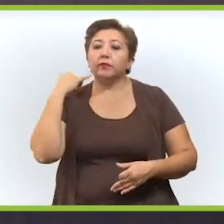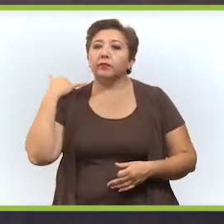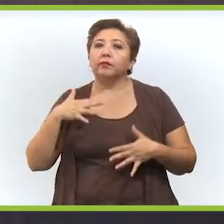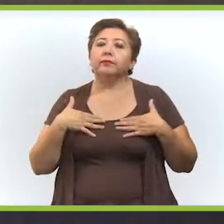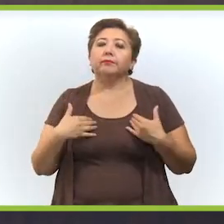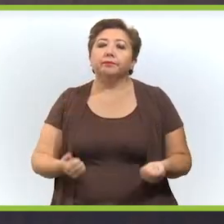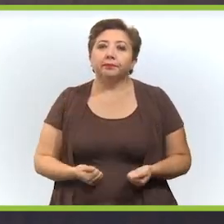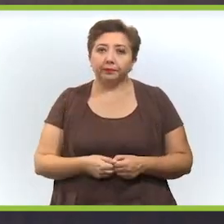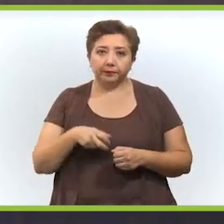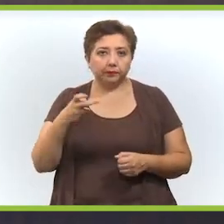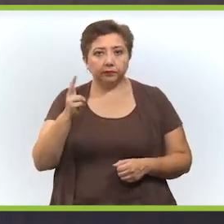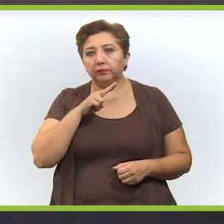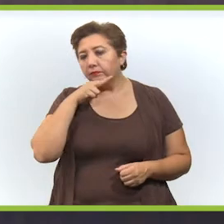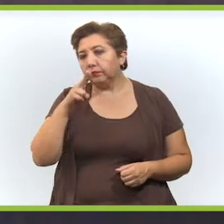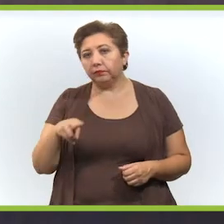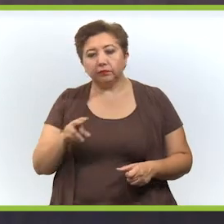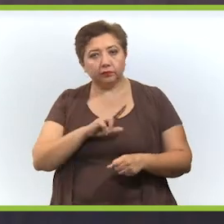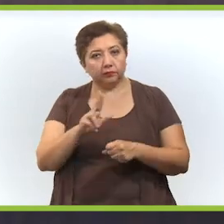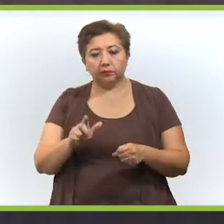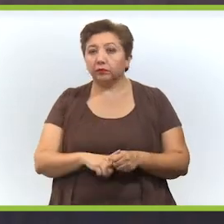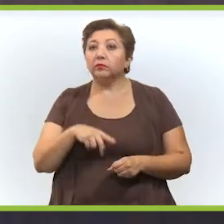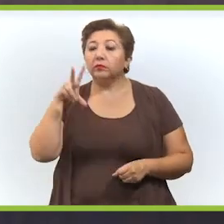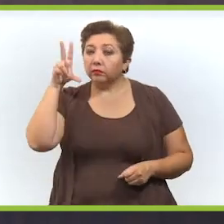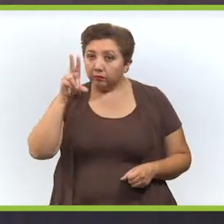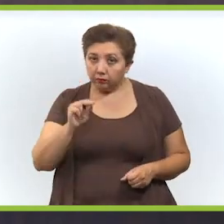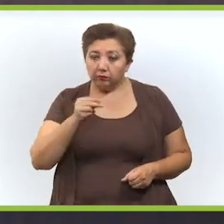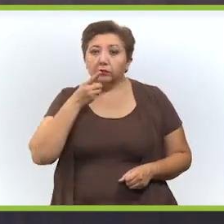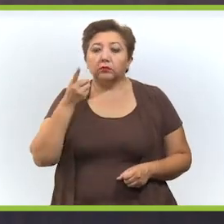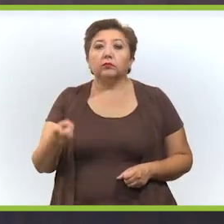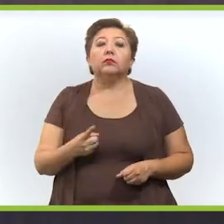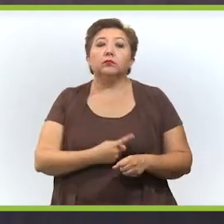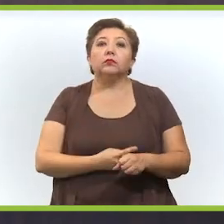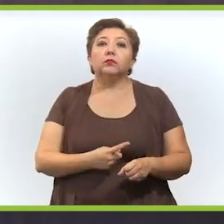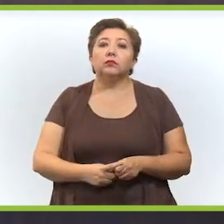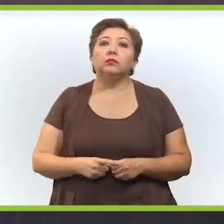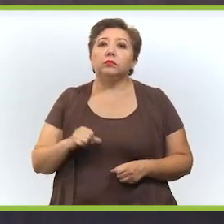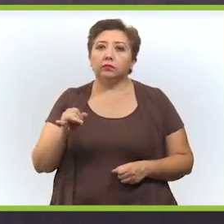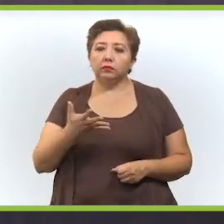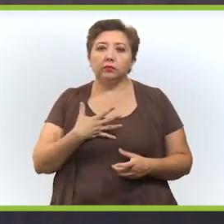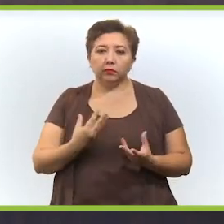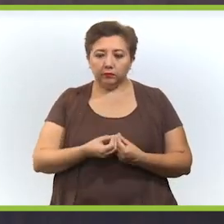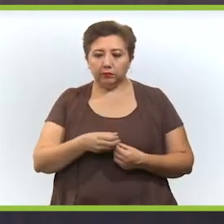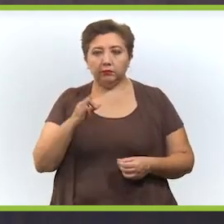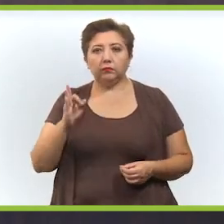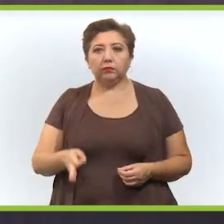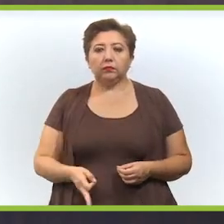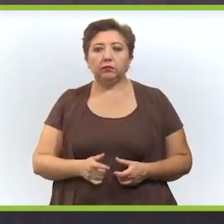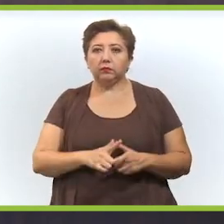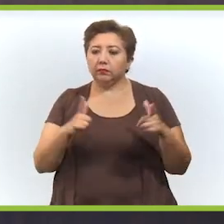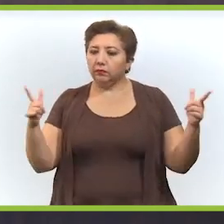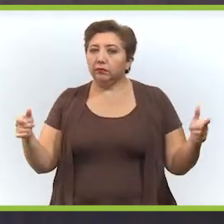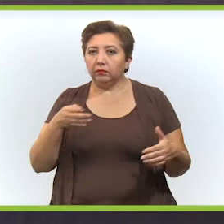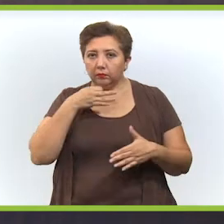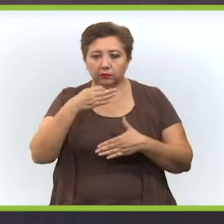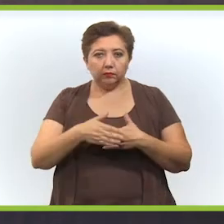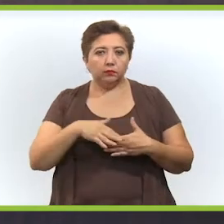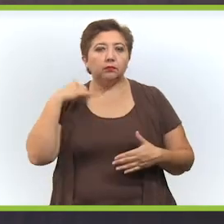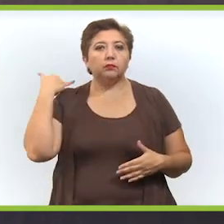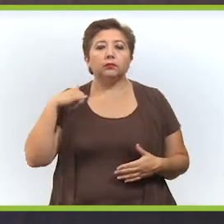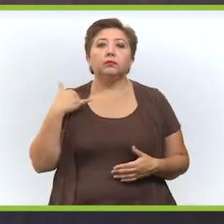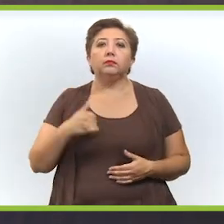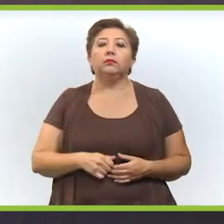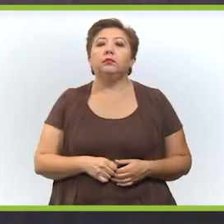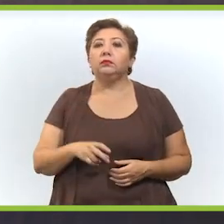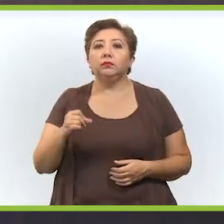en medio de una pandemia y que así lo tenemos que asumir. El gran llamado que hemos hecho a los yucatecos es a no asistir a posadas, al no tener